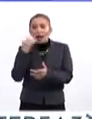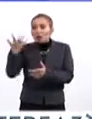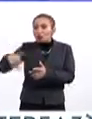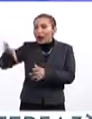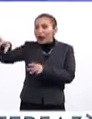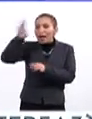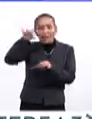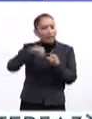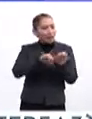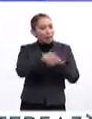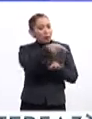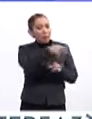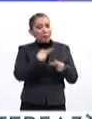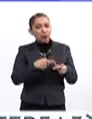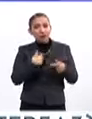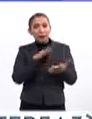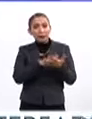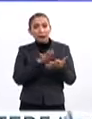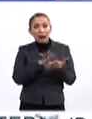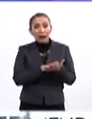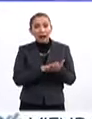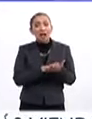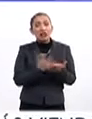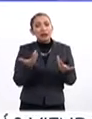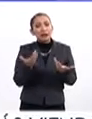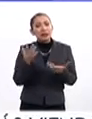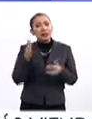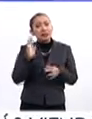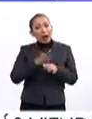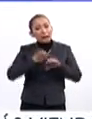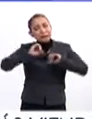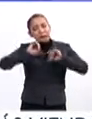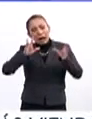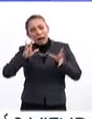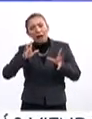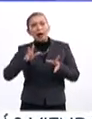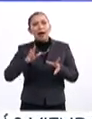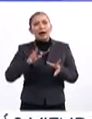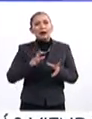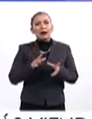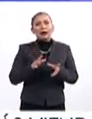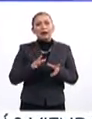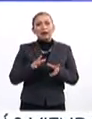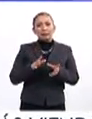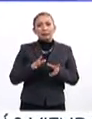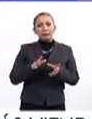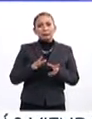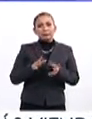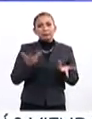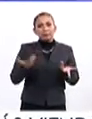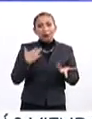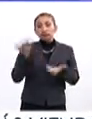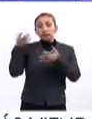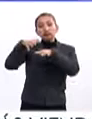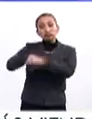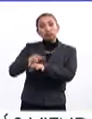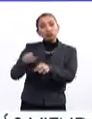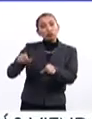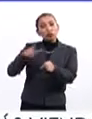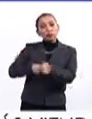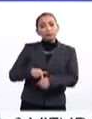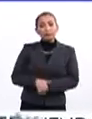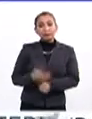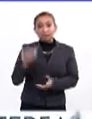empleos para estas personas, que es la forma más clara de reinserción social.